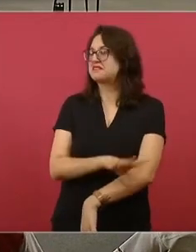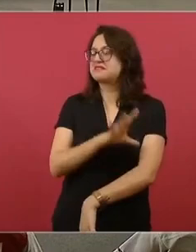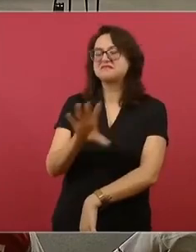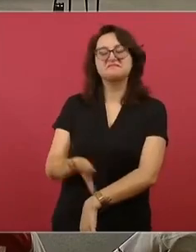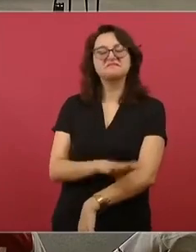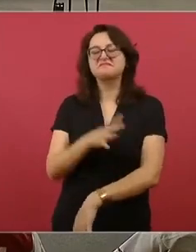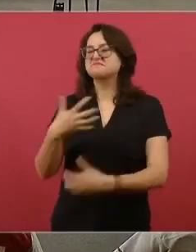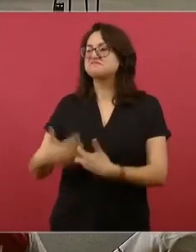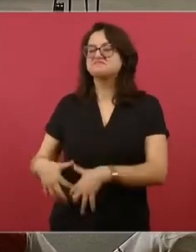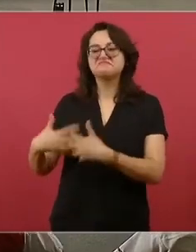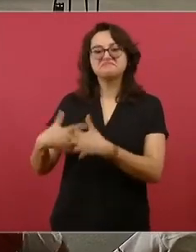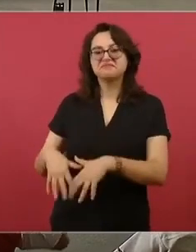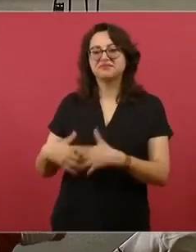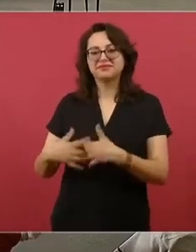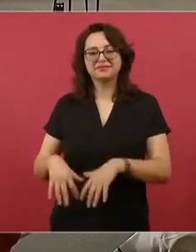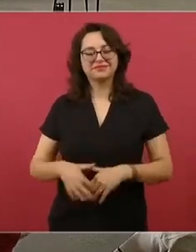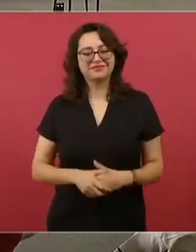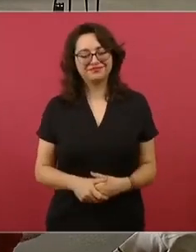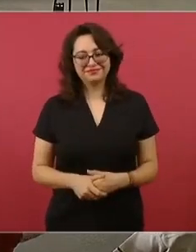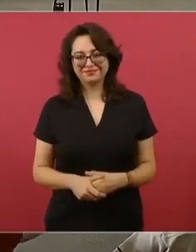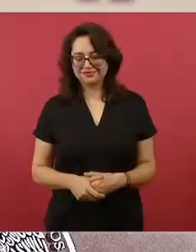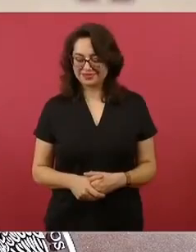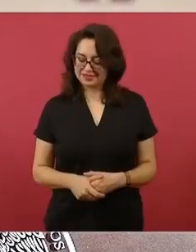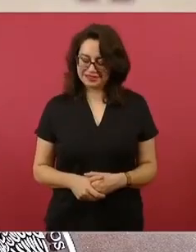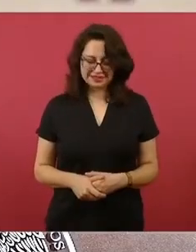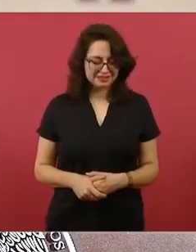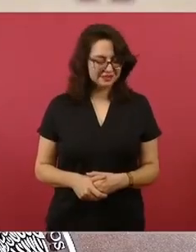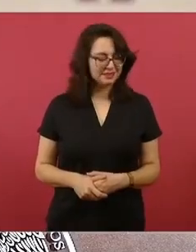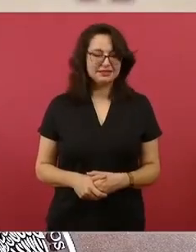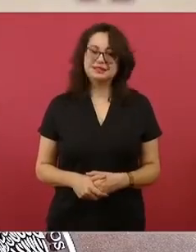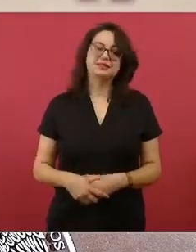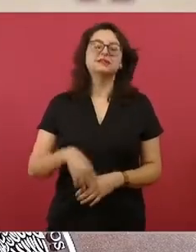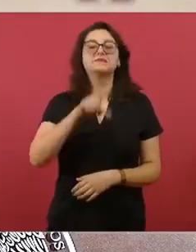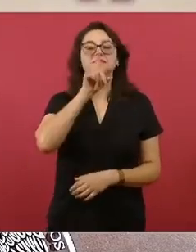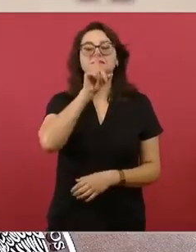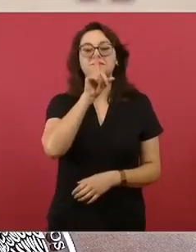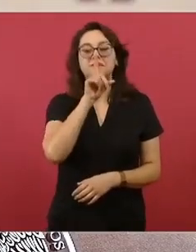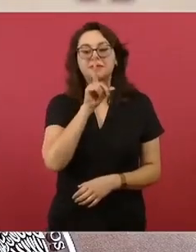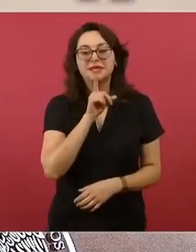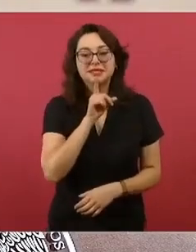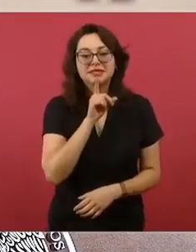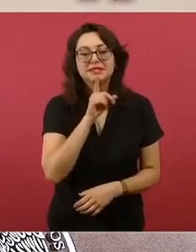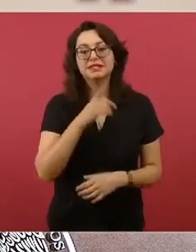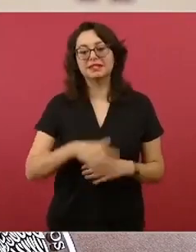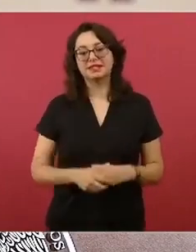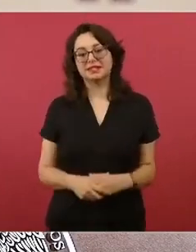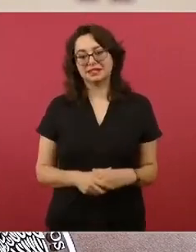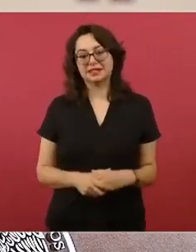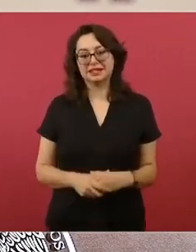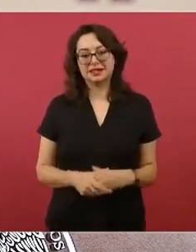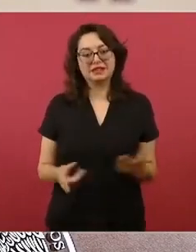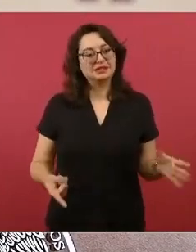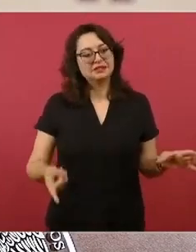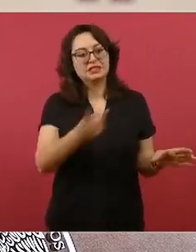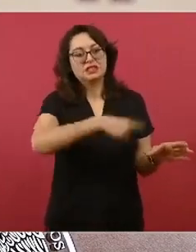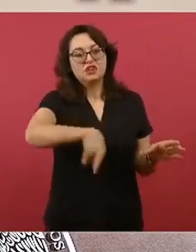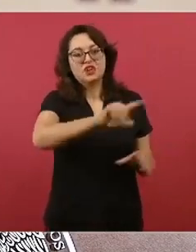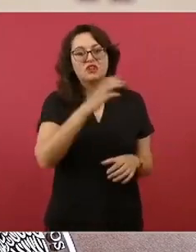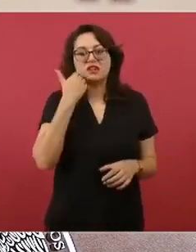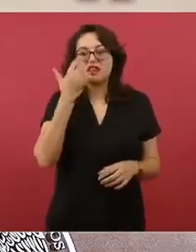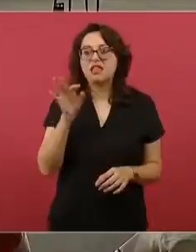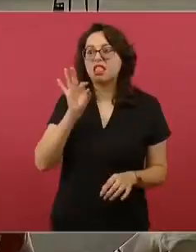sembrar incertidumbre, pero les decimos a todas, a todos, no se dejen engañar. La Comisión Federal de